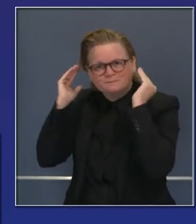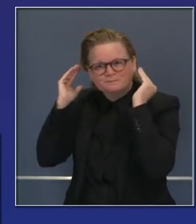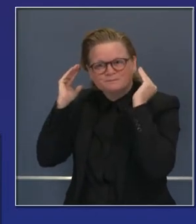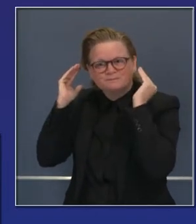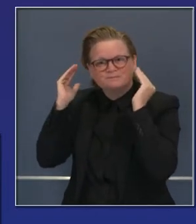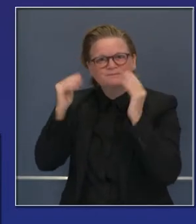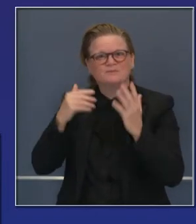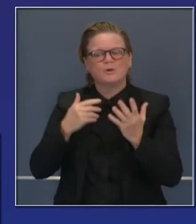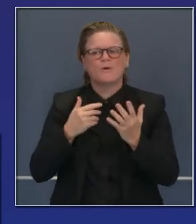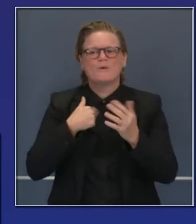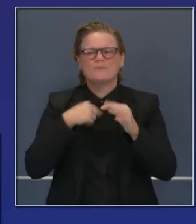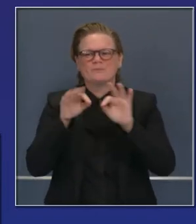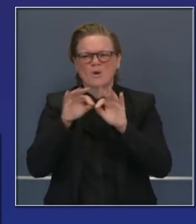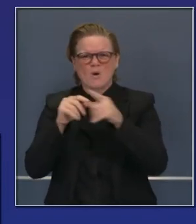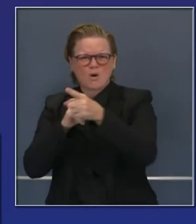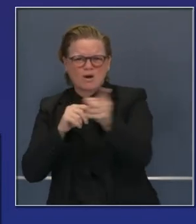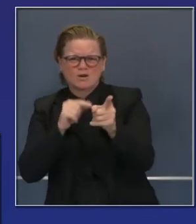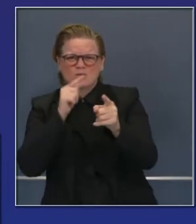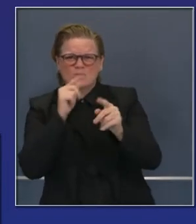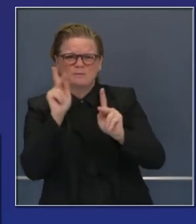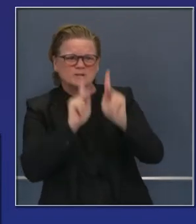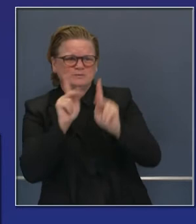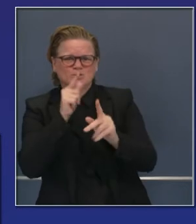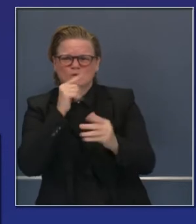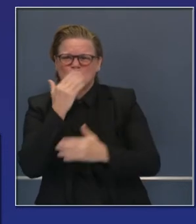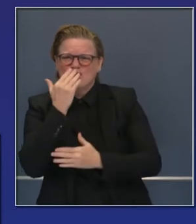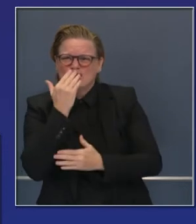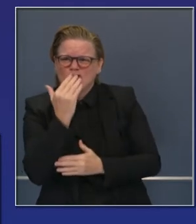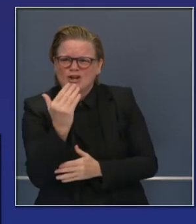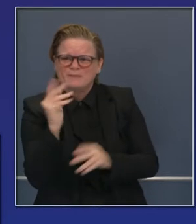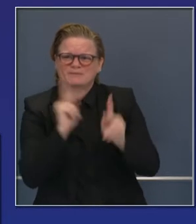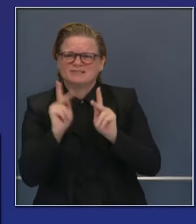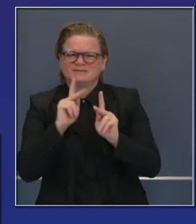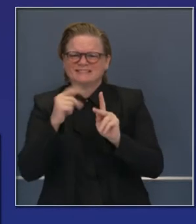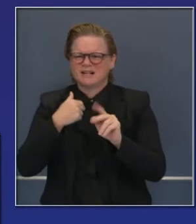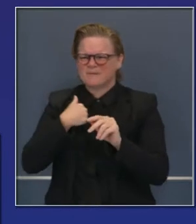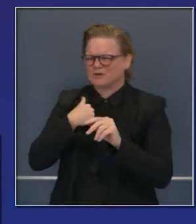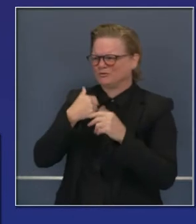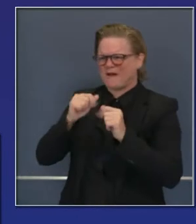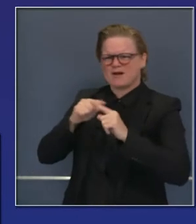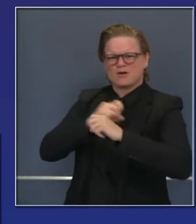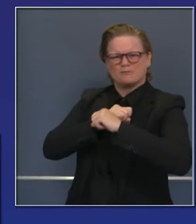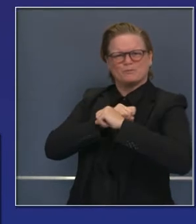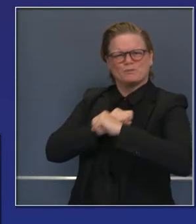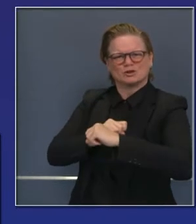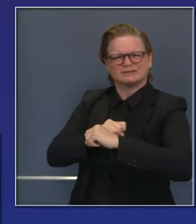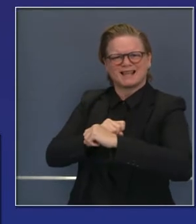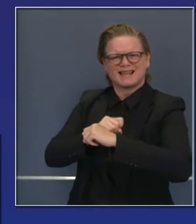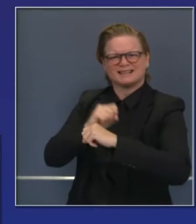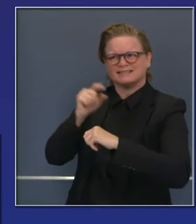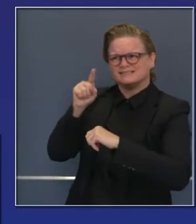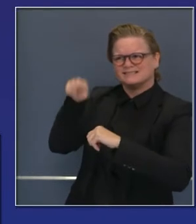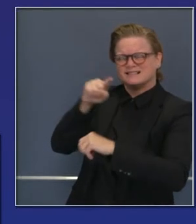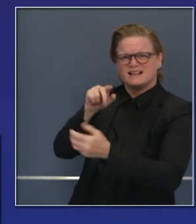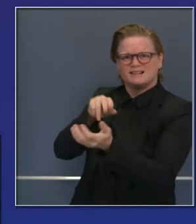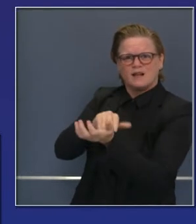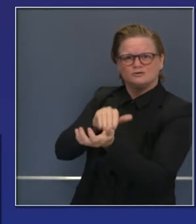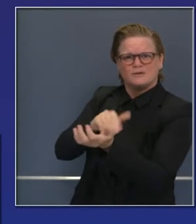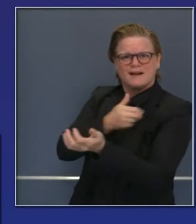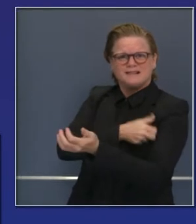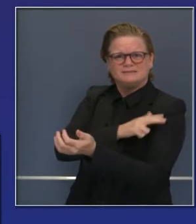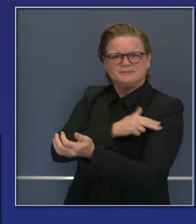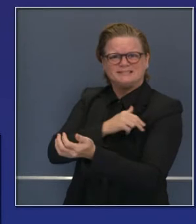proporcionando, sin embargo, atención de alto nivel. Sí, muchas gracias.